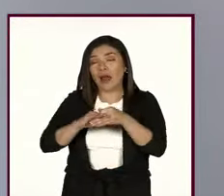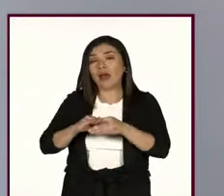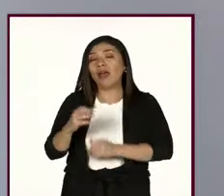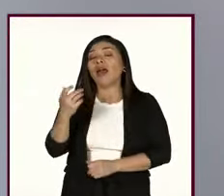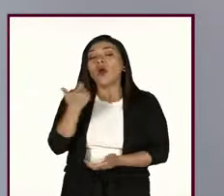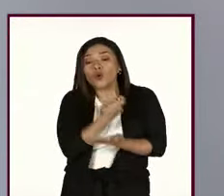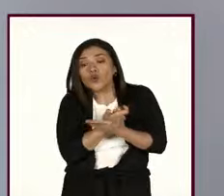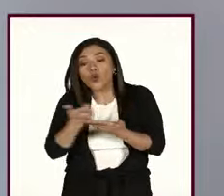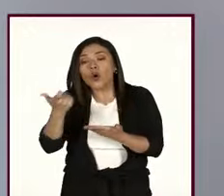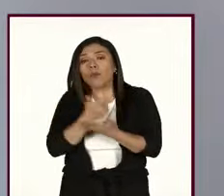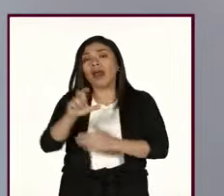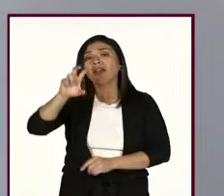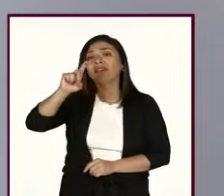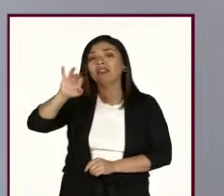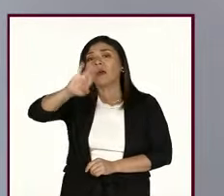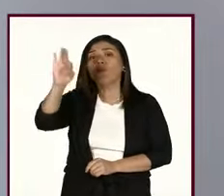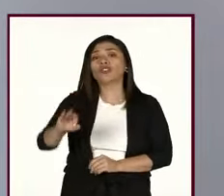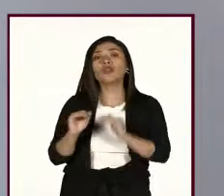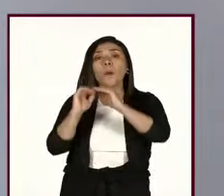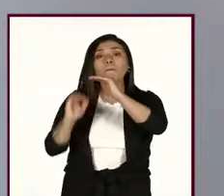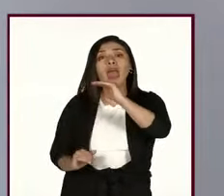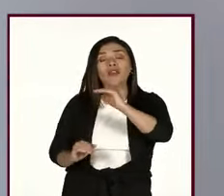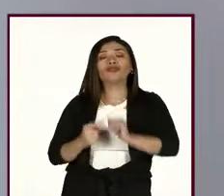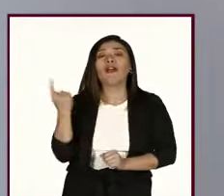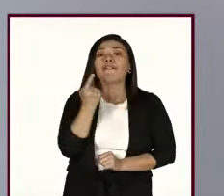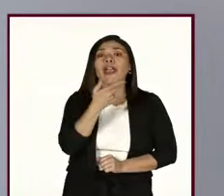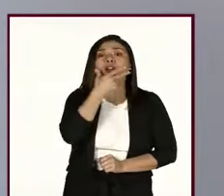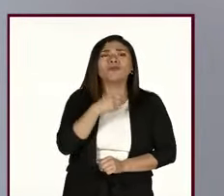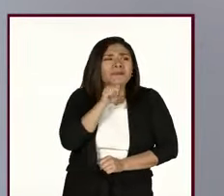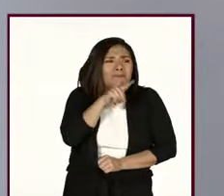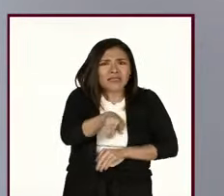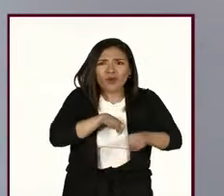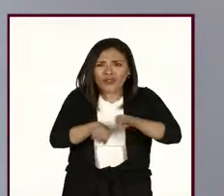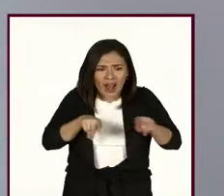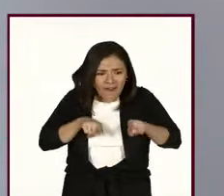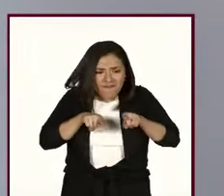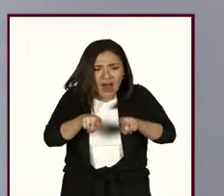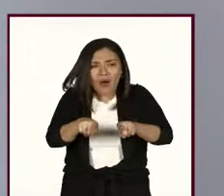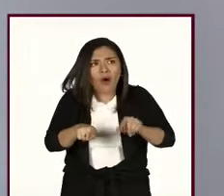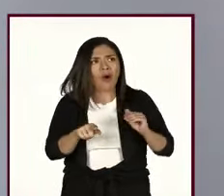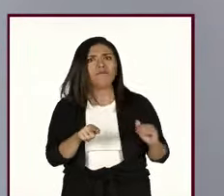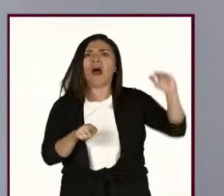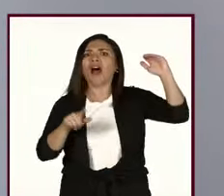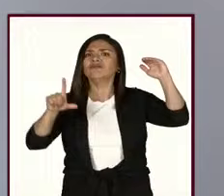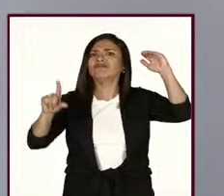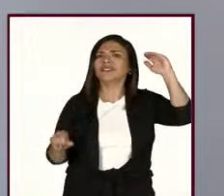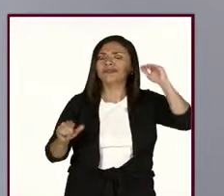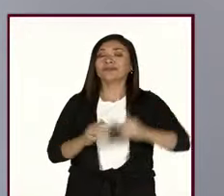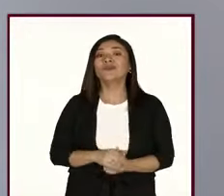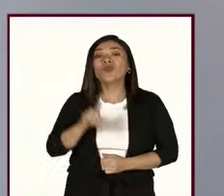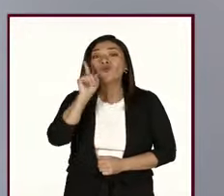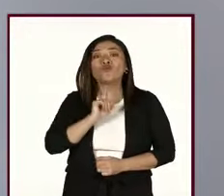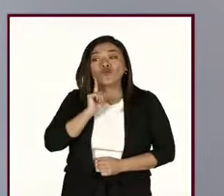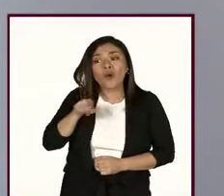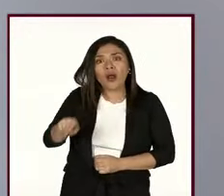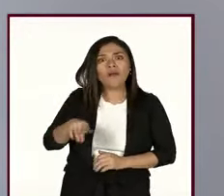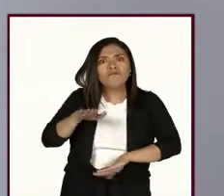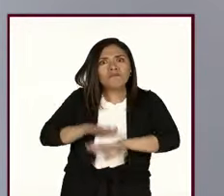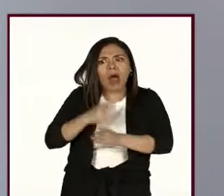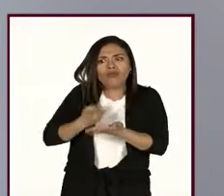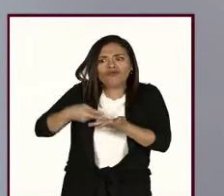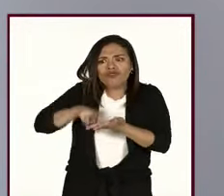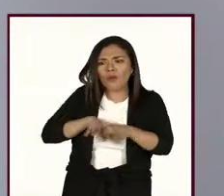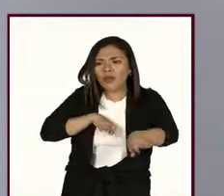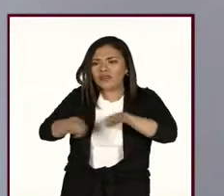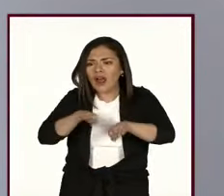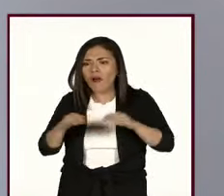menos del salario que los hombres por el mismo trabajo. Y las mujeres realizan mayor trabajo de